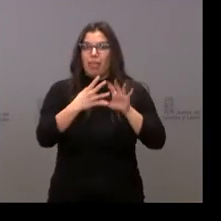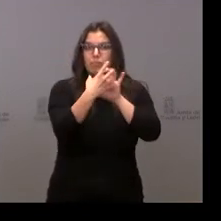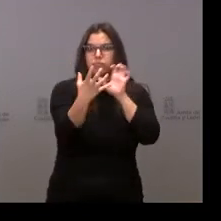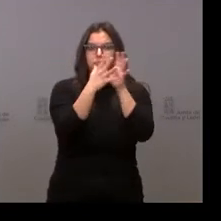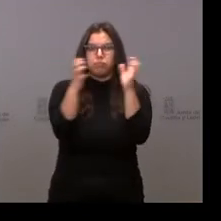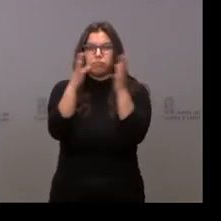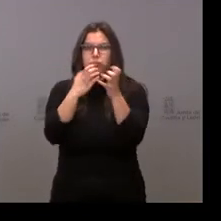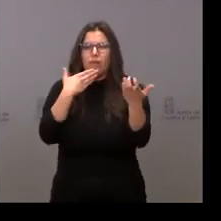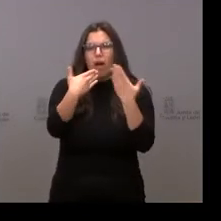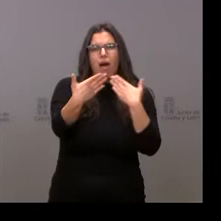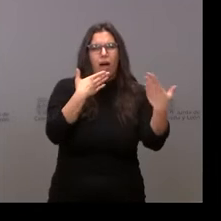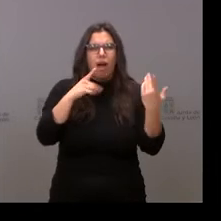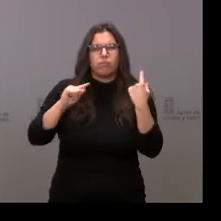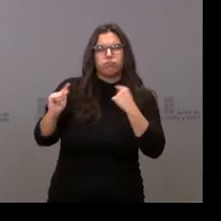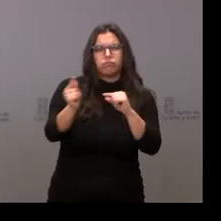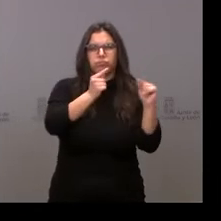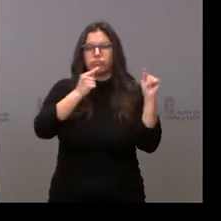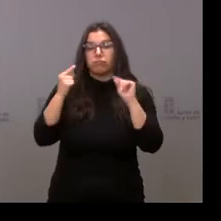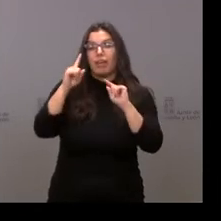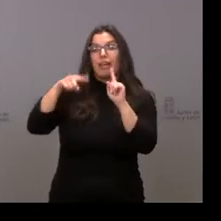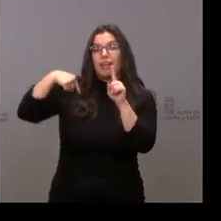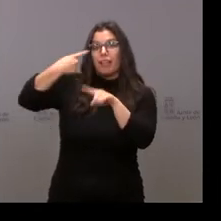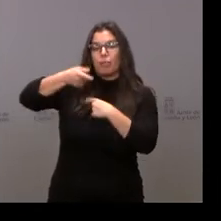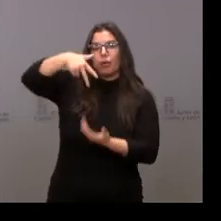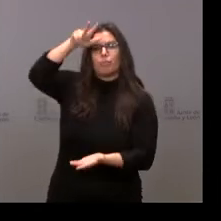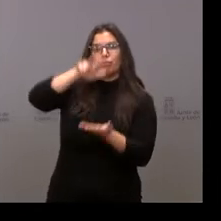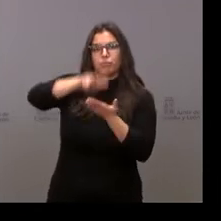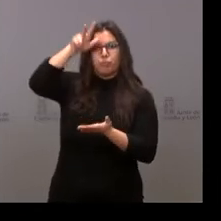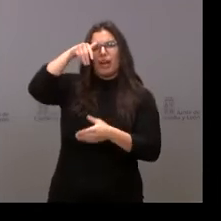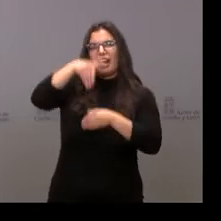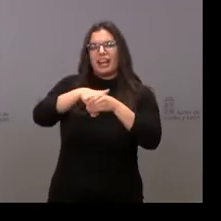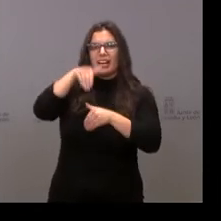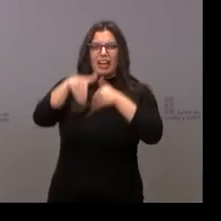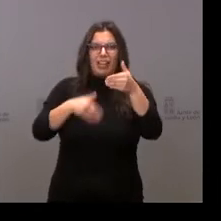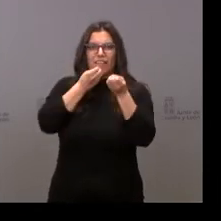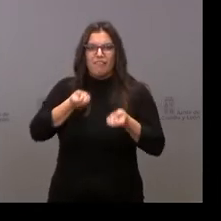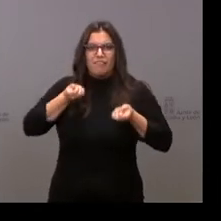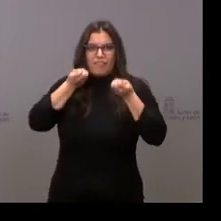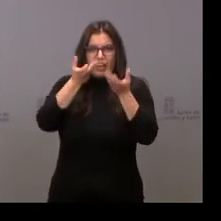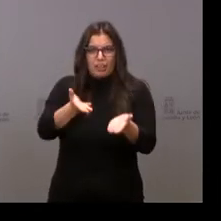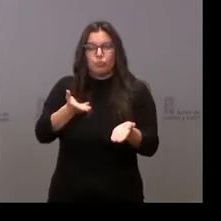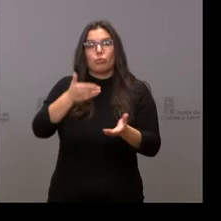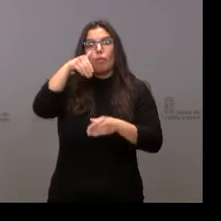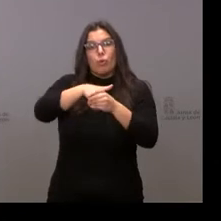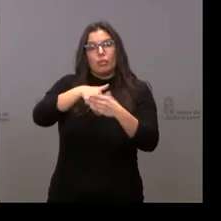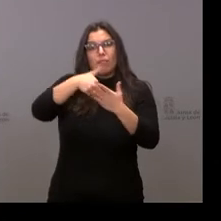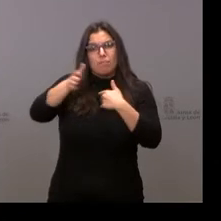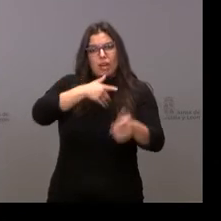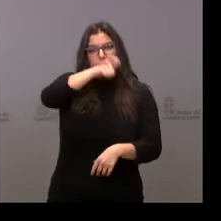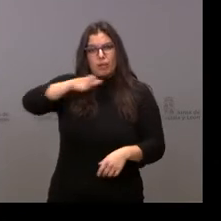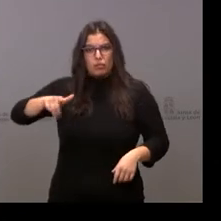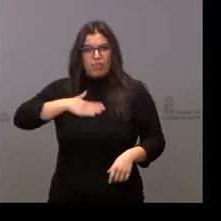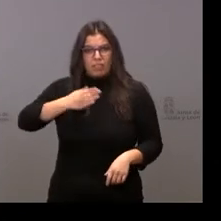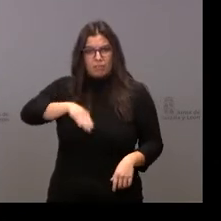y fue una Constitución ratificada, referendada en el referéndum constitucional por el pueblo español. Las